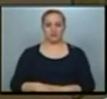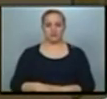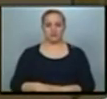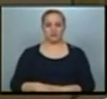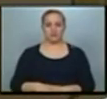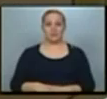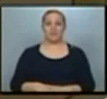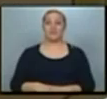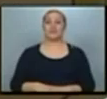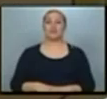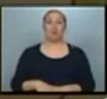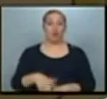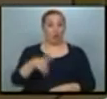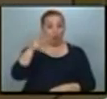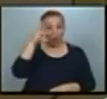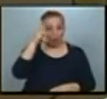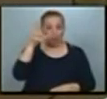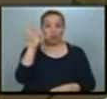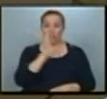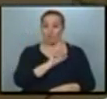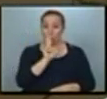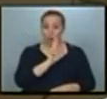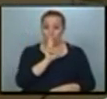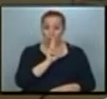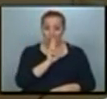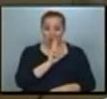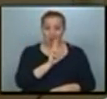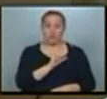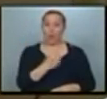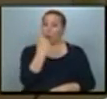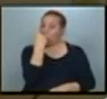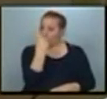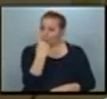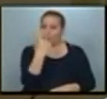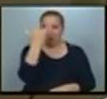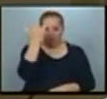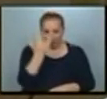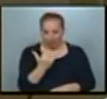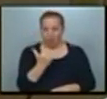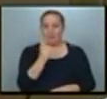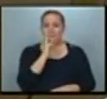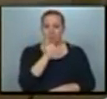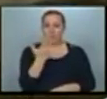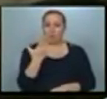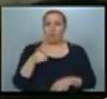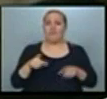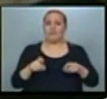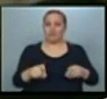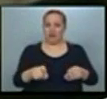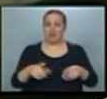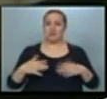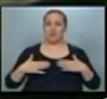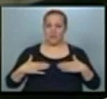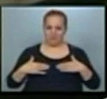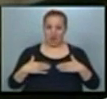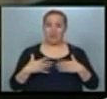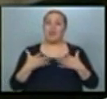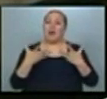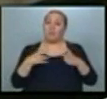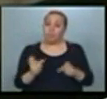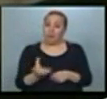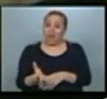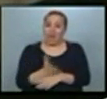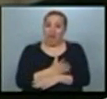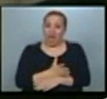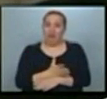Una de cada ocho mujeres a lo largo de la vida está en riesgo de padecer cáncer de mama. Y la detección temprana